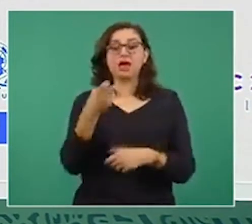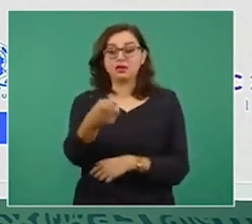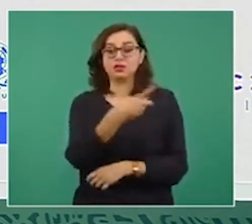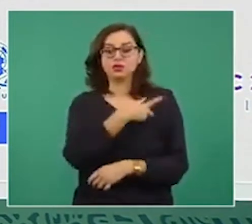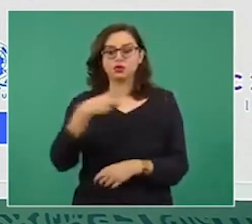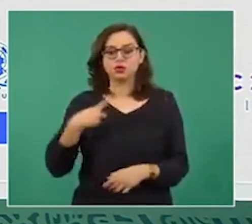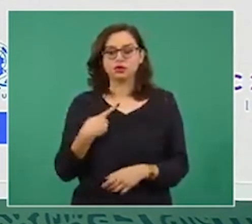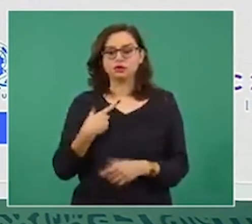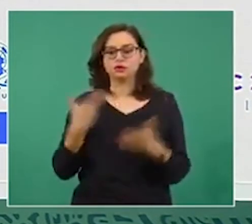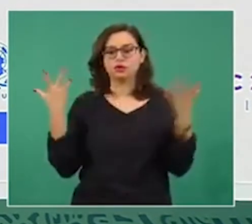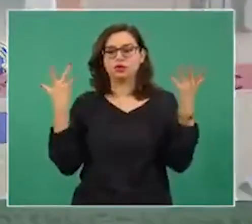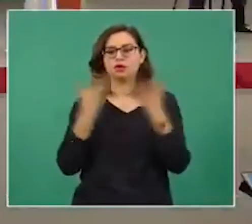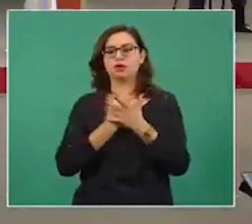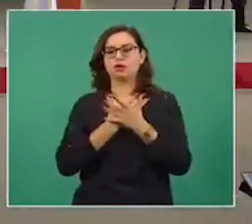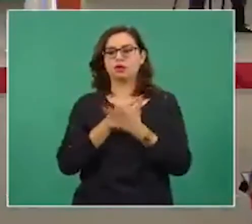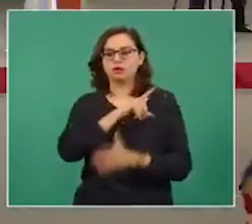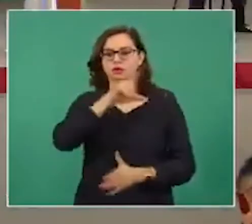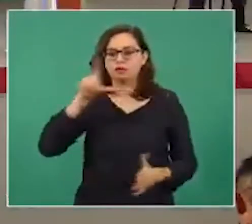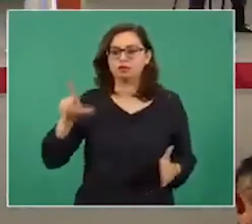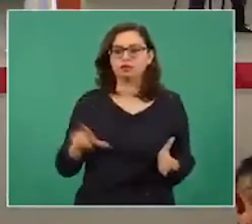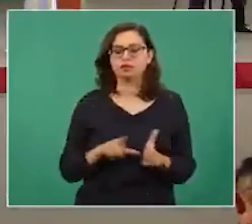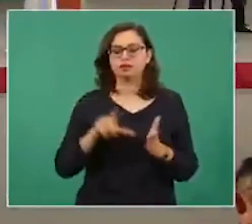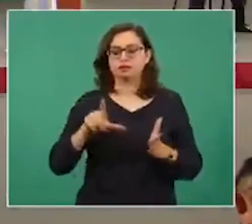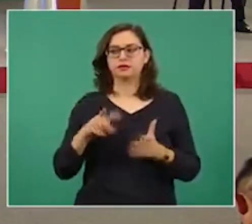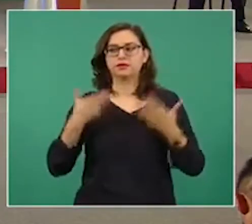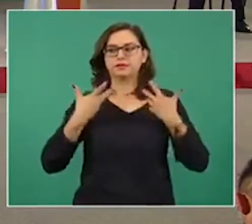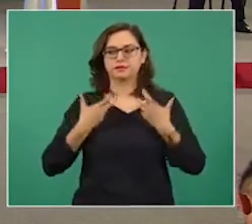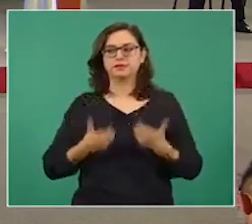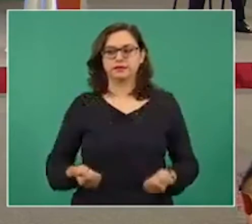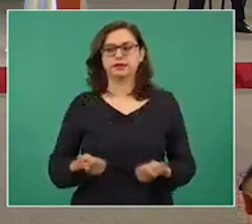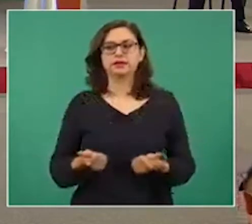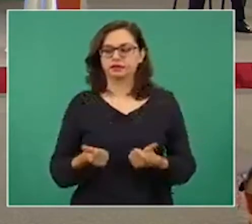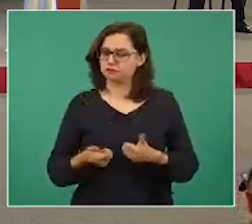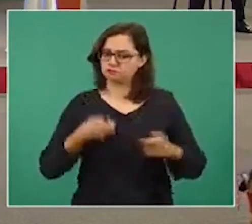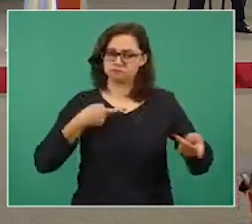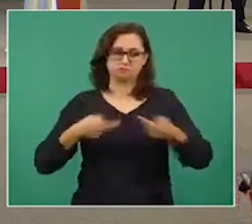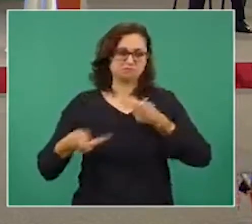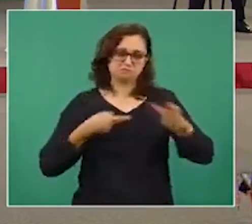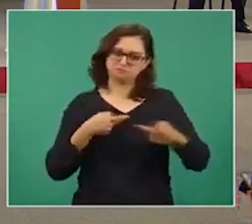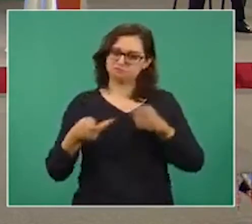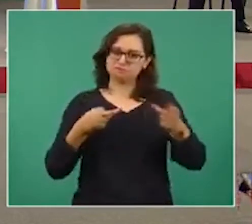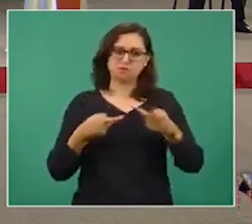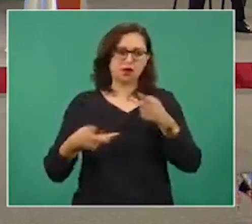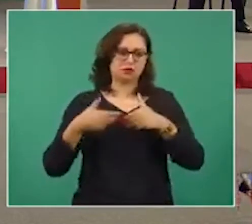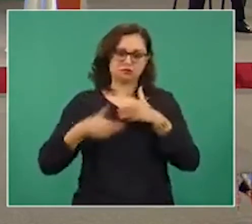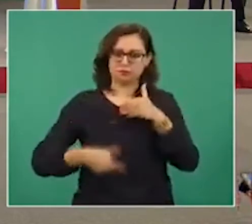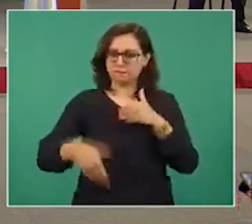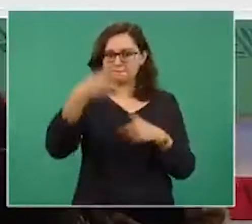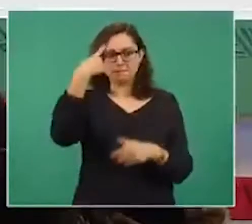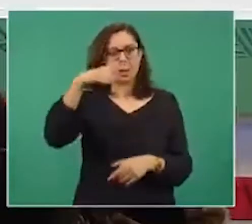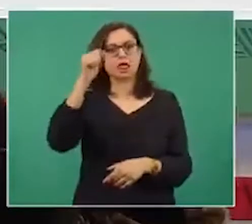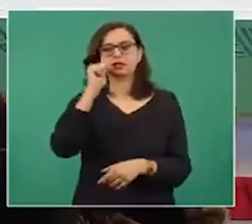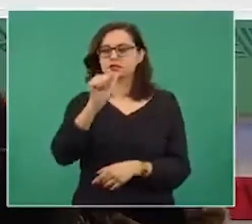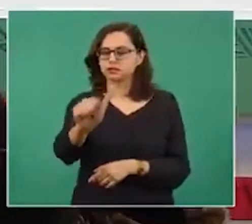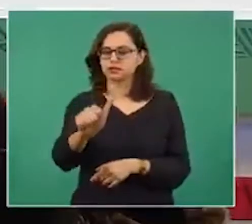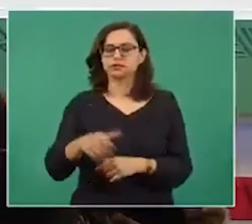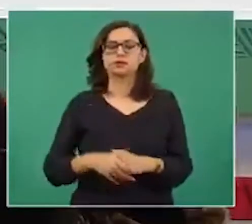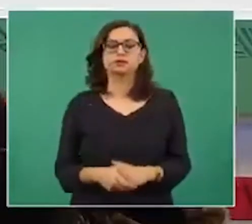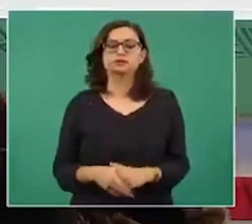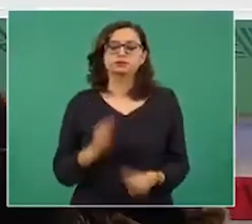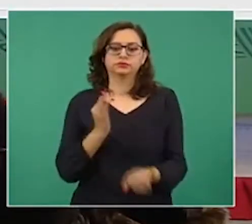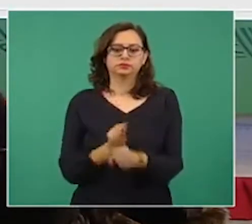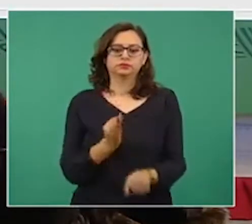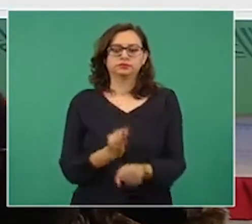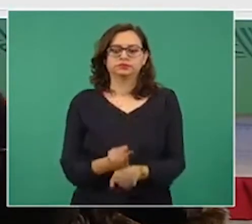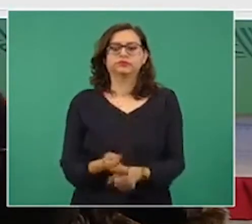preparó la CEPAL y presentó Alicia Bárcenas. En el corto plazo, las acciones que son inmediatas es la